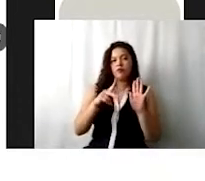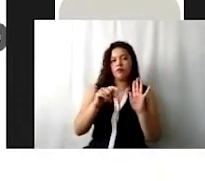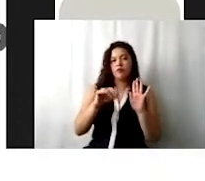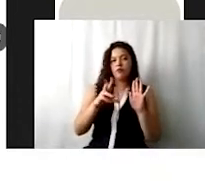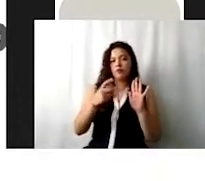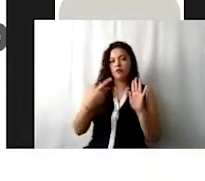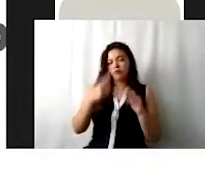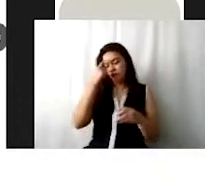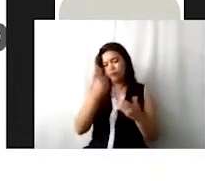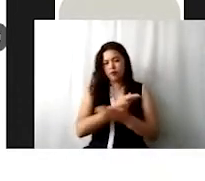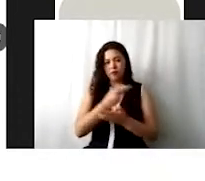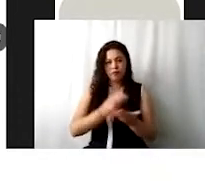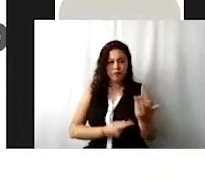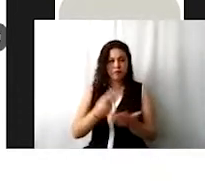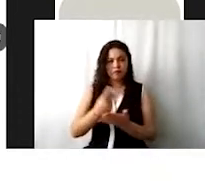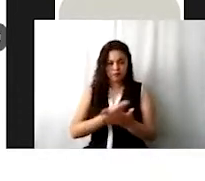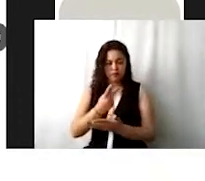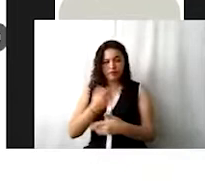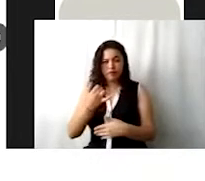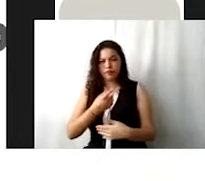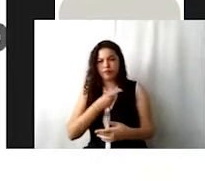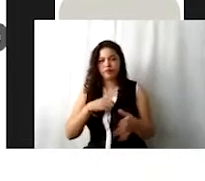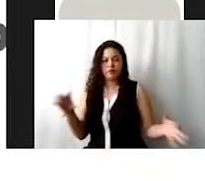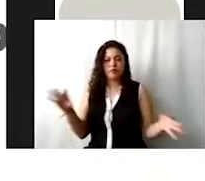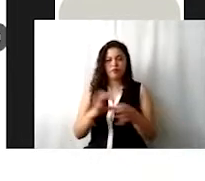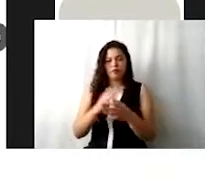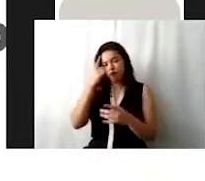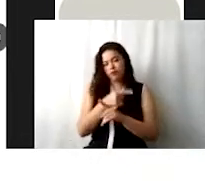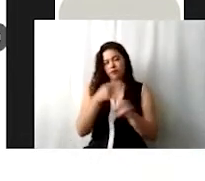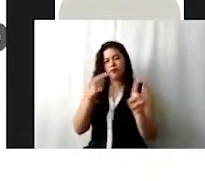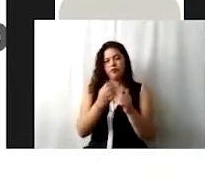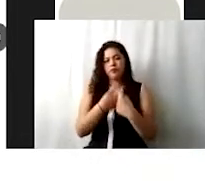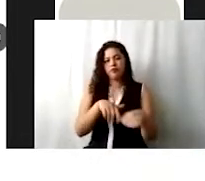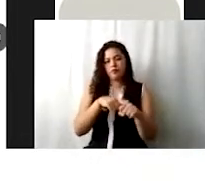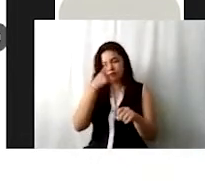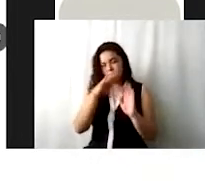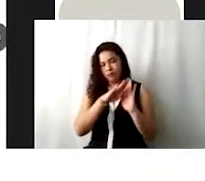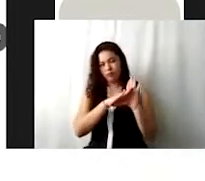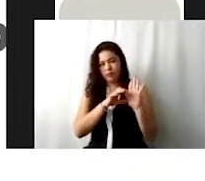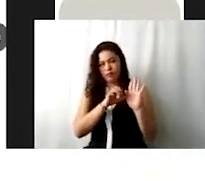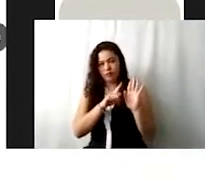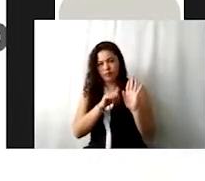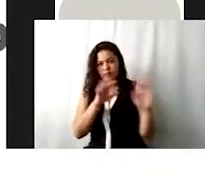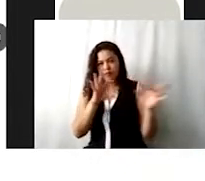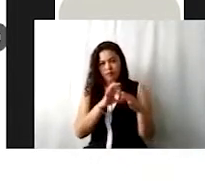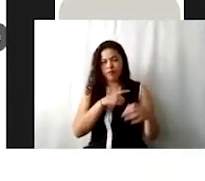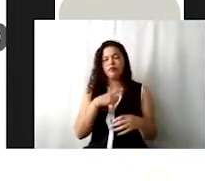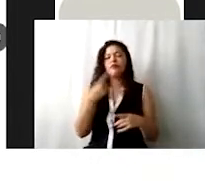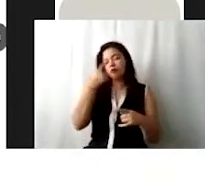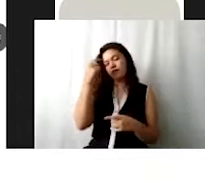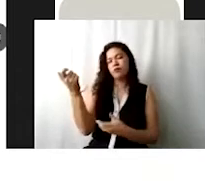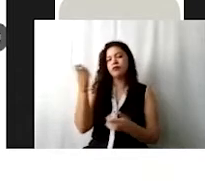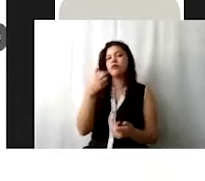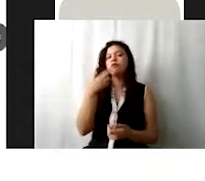servicios a realizar deben ser acordes al objeto social de sus estatutos. Para la parte del presupuesto, se recomienda